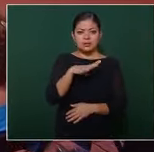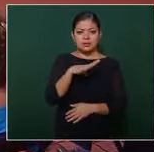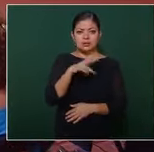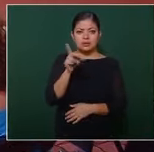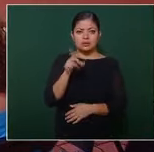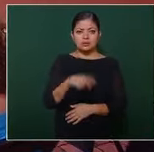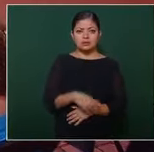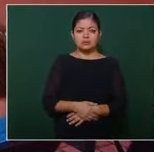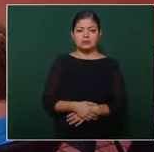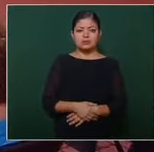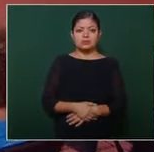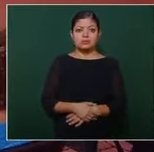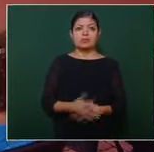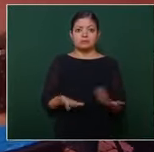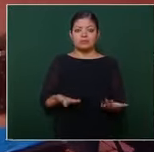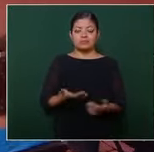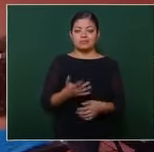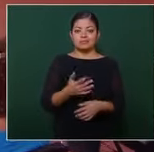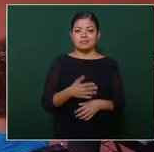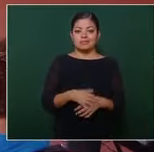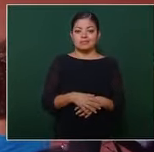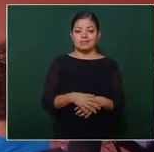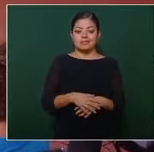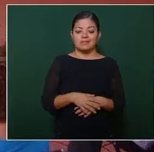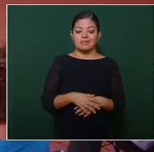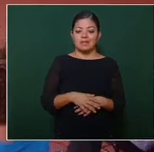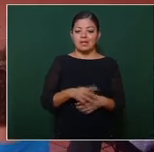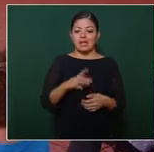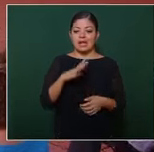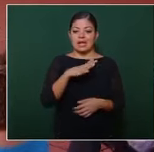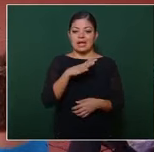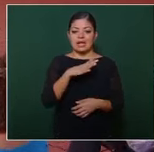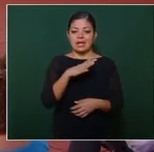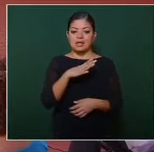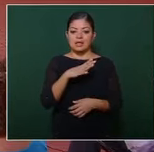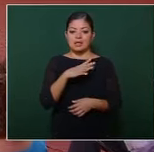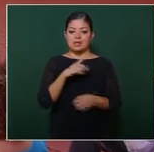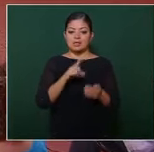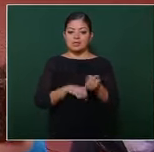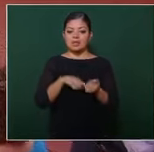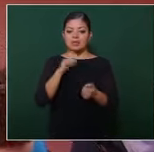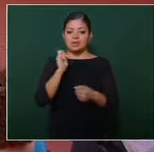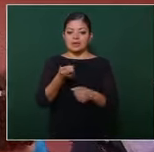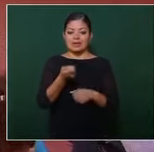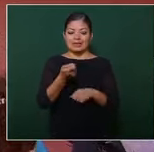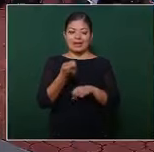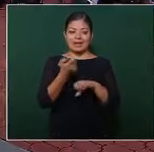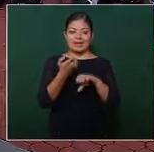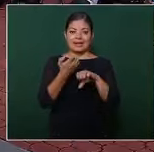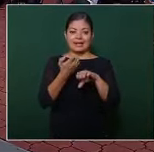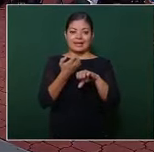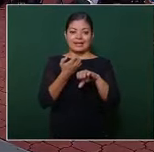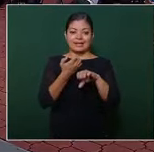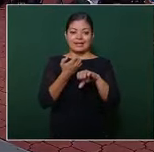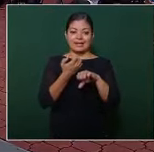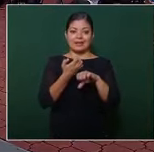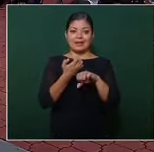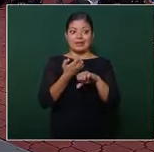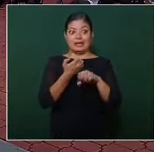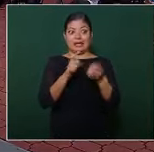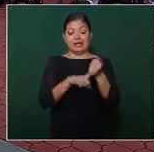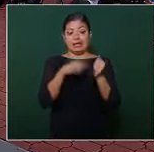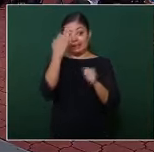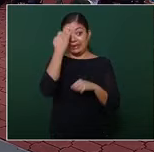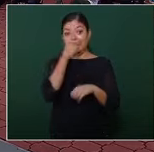que por cierto estamos en el estado donde vivió y murió muy